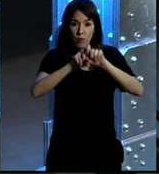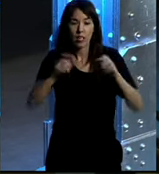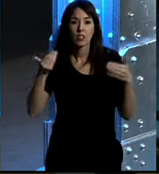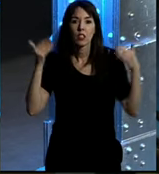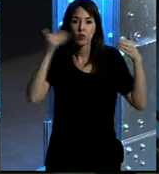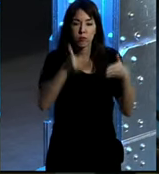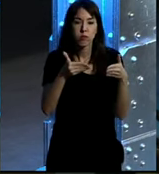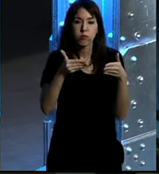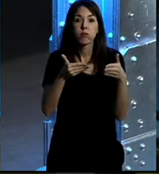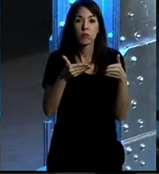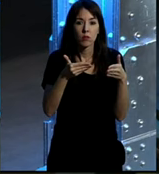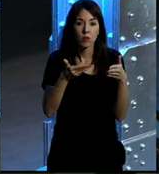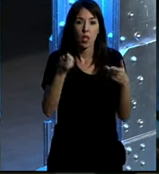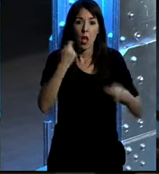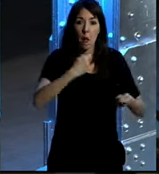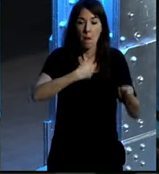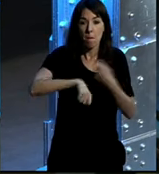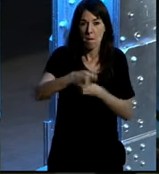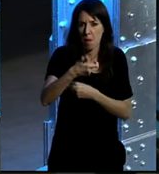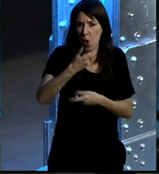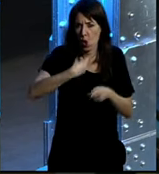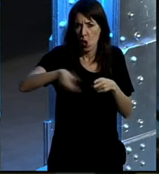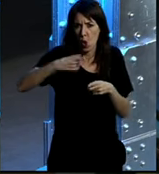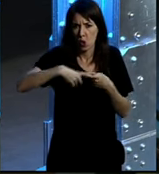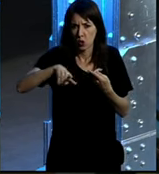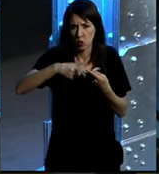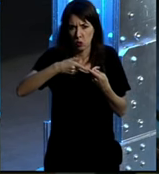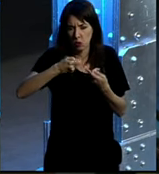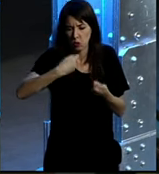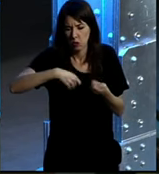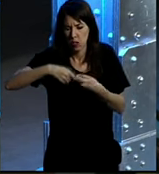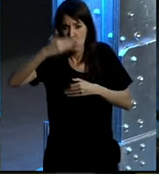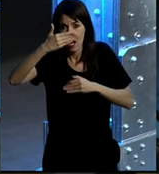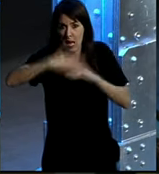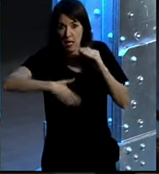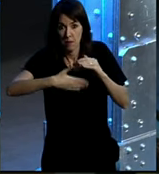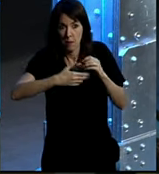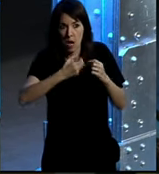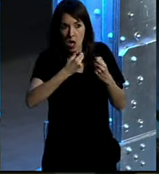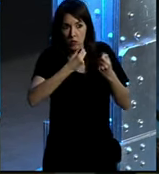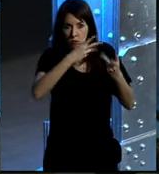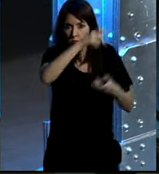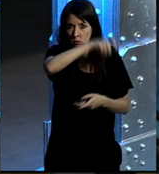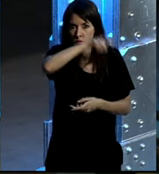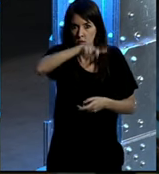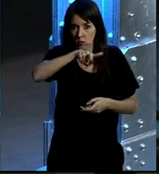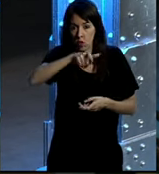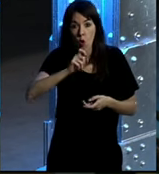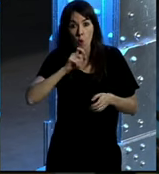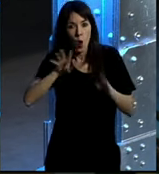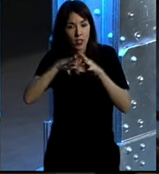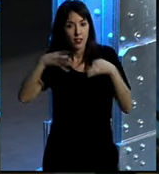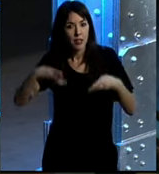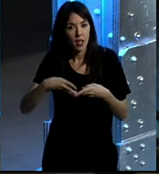centraban en vender unos pocos productos limitados a un gran número de personas, y cómo Internet ha